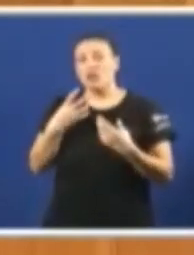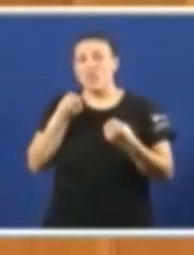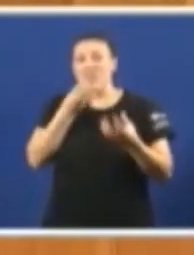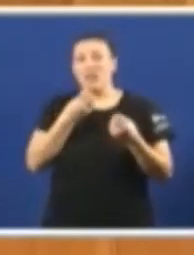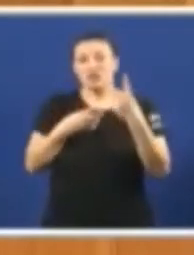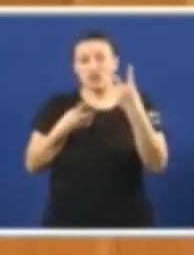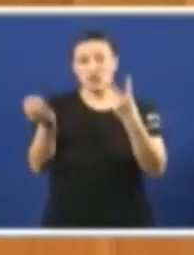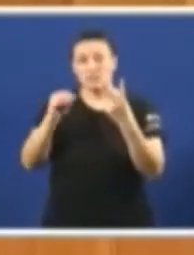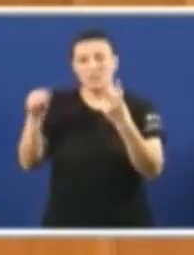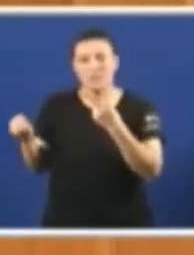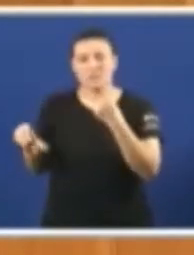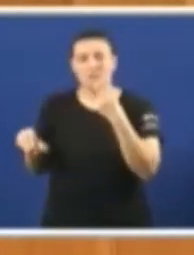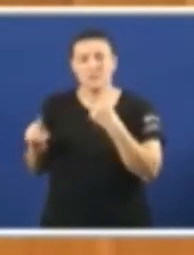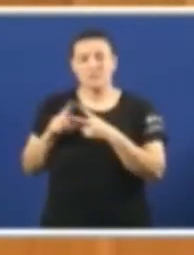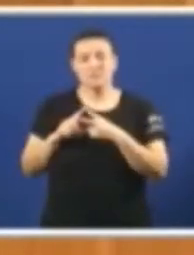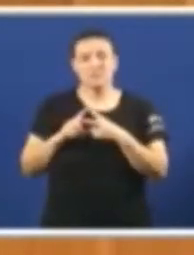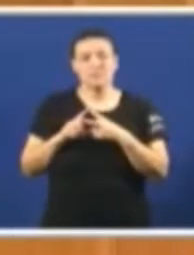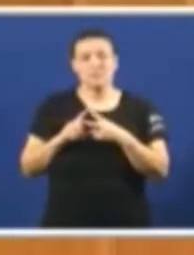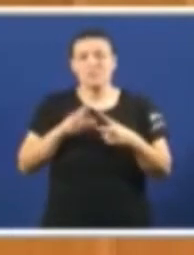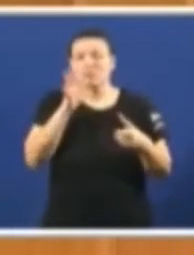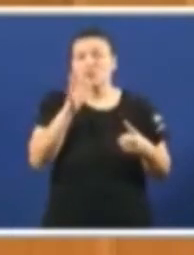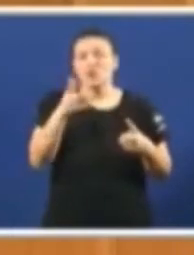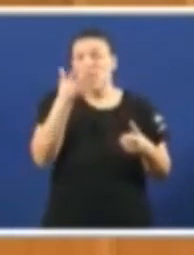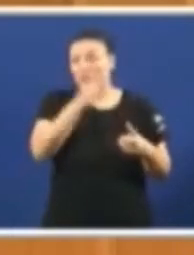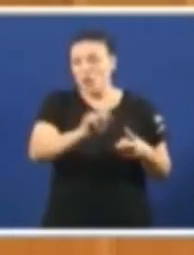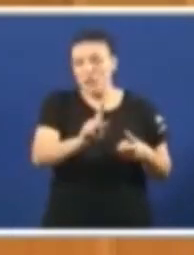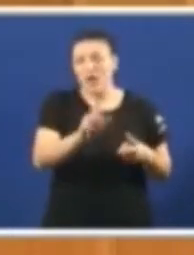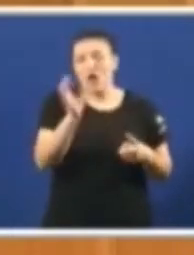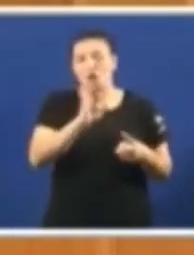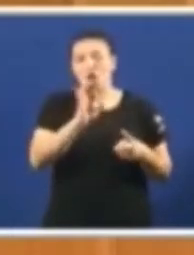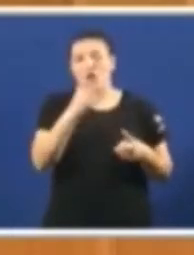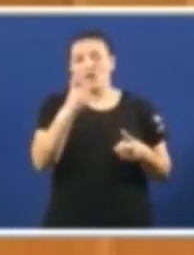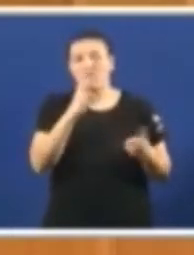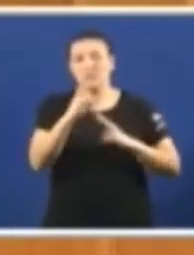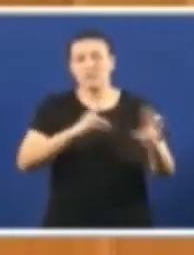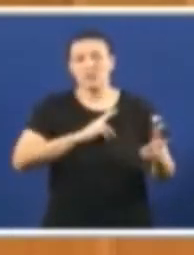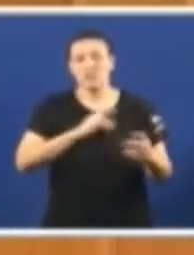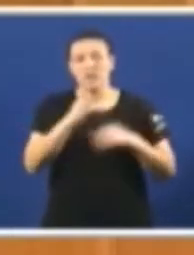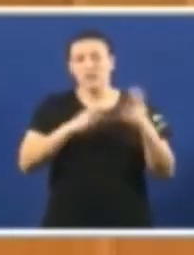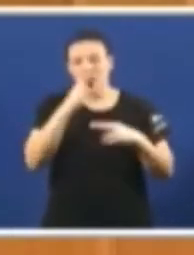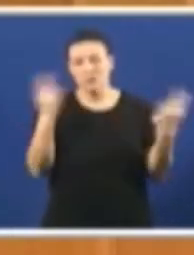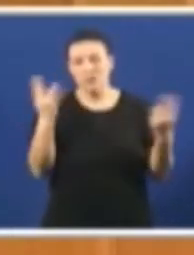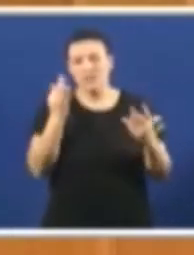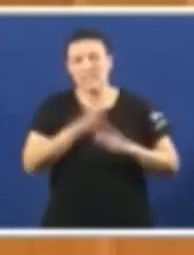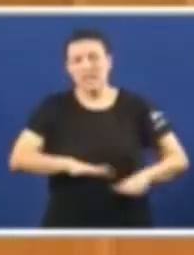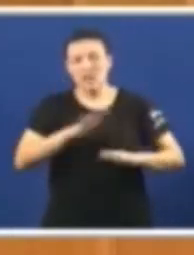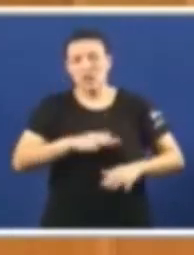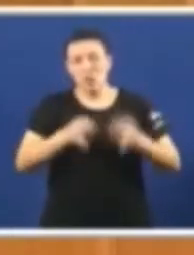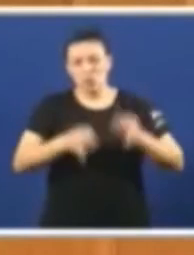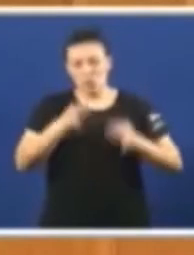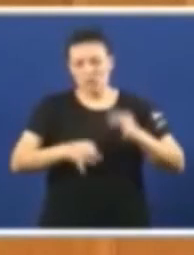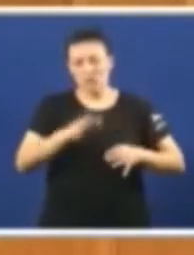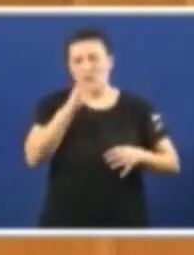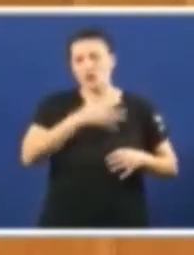destacables é que os motivos de non denunciare a falta de resposta á administración e á lentitude da xustiza. E quería